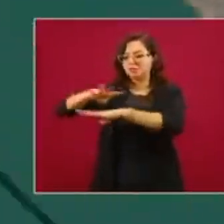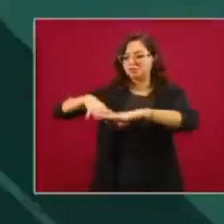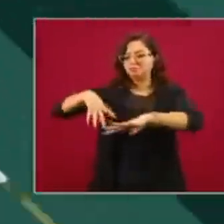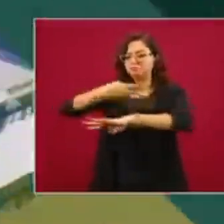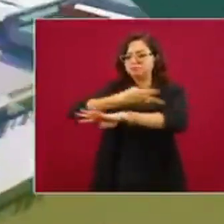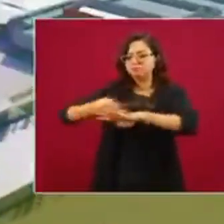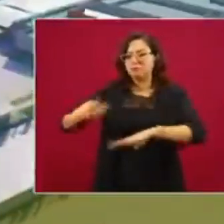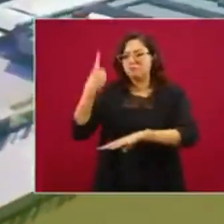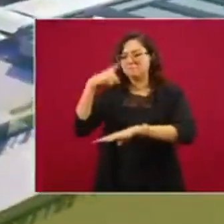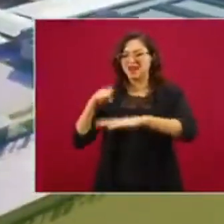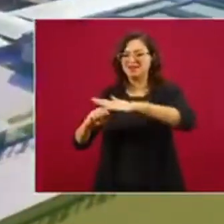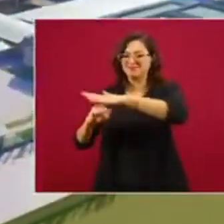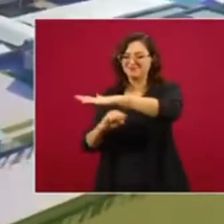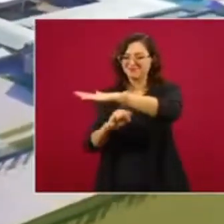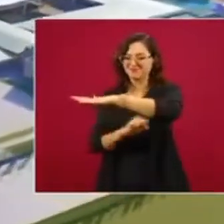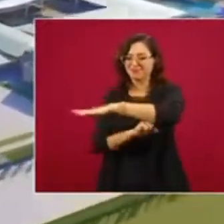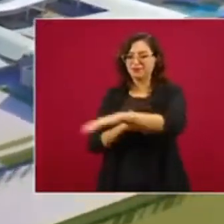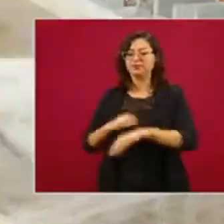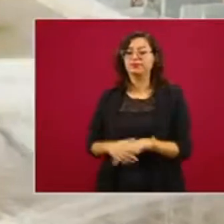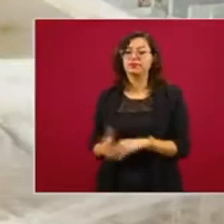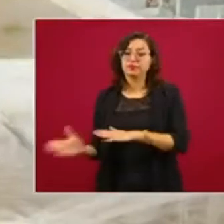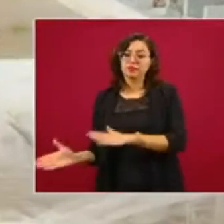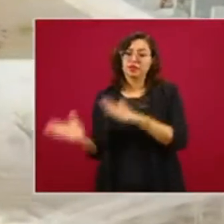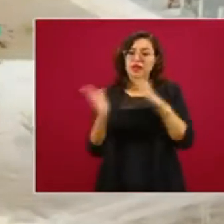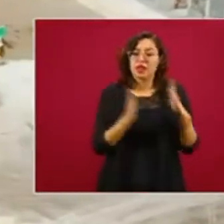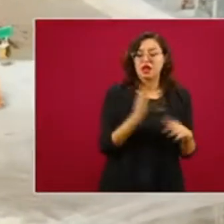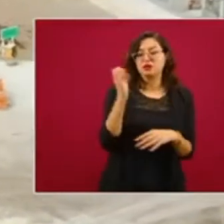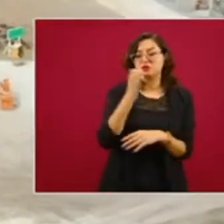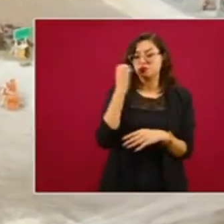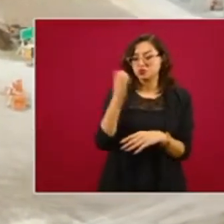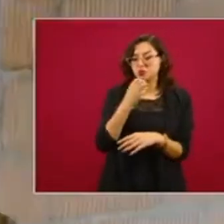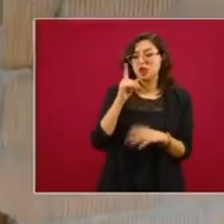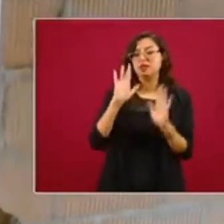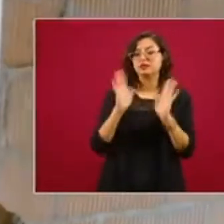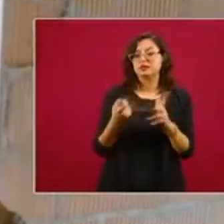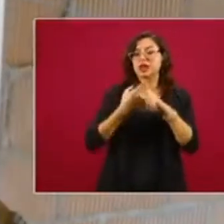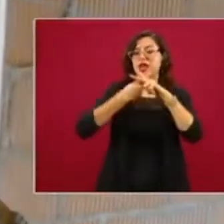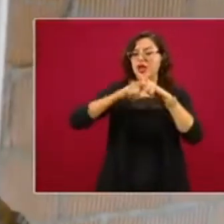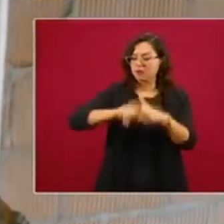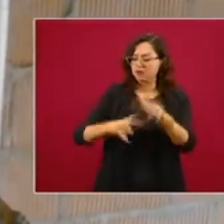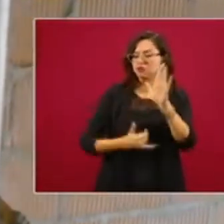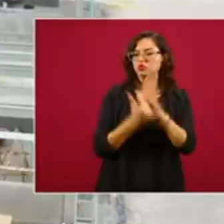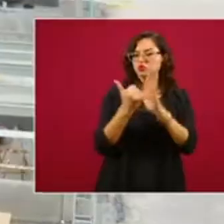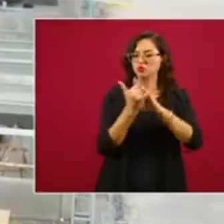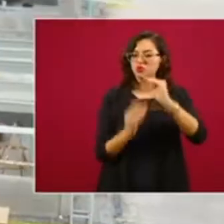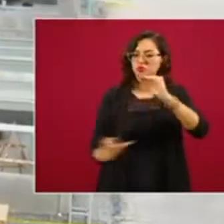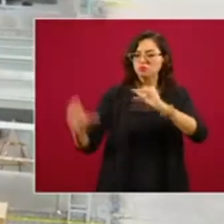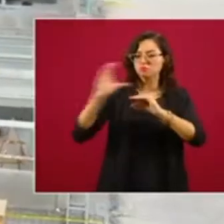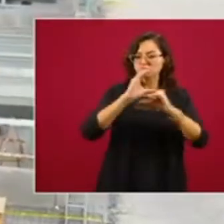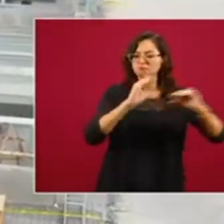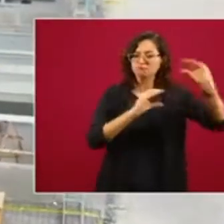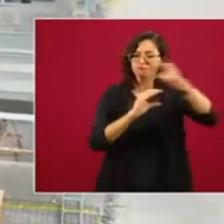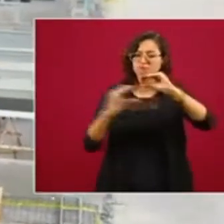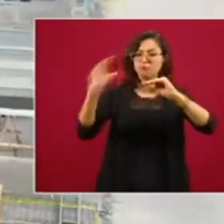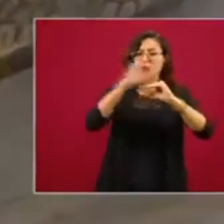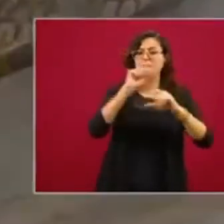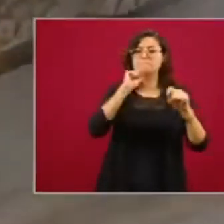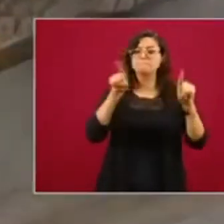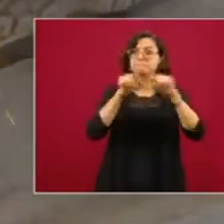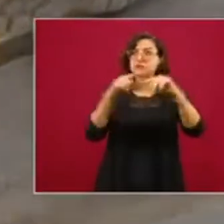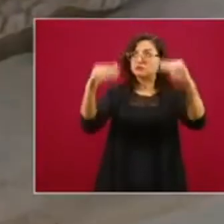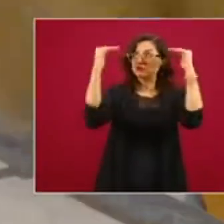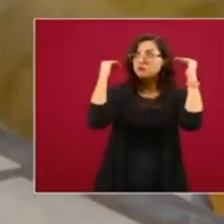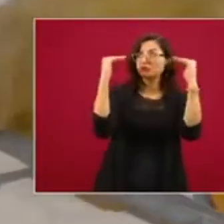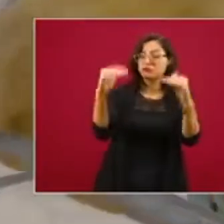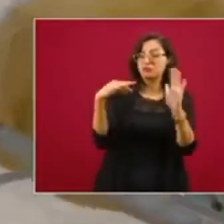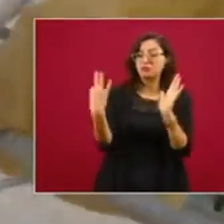cimentación. En el centro educativo se realiza la construcción de muros de tabique hueco, así como el montaje de techumbre metálica.